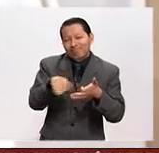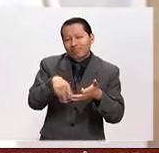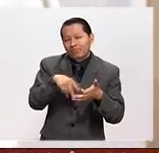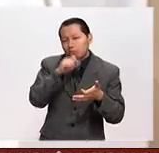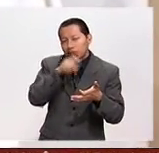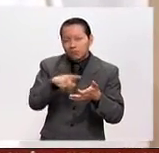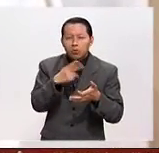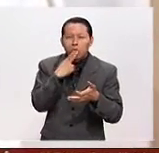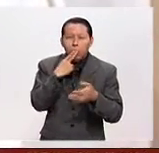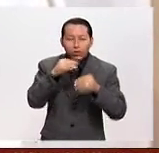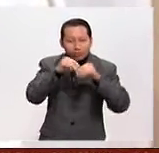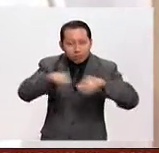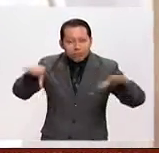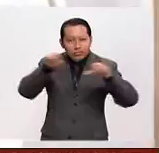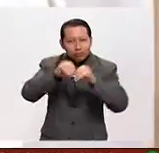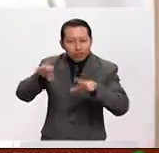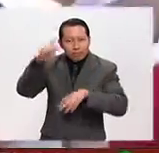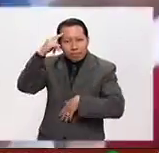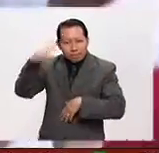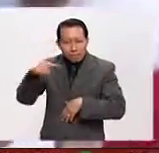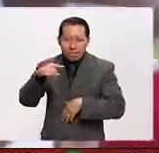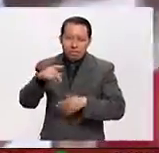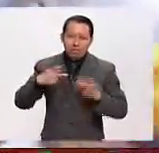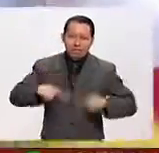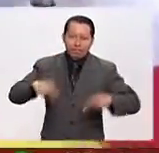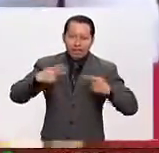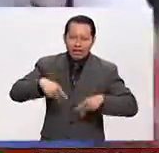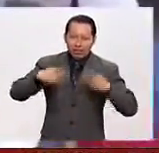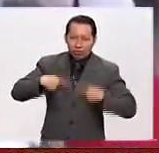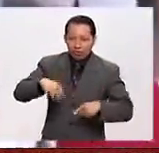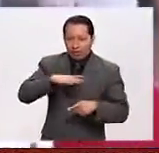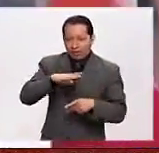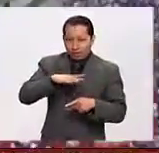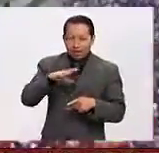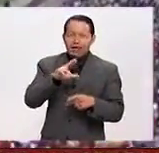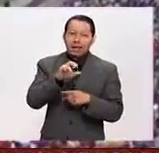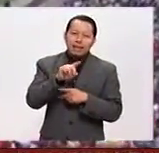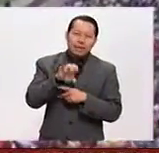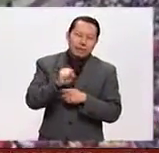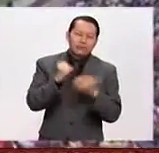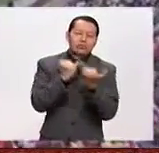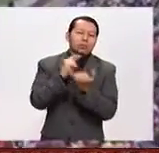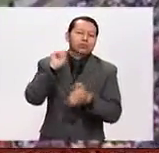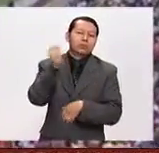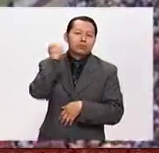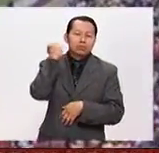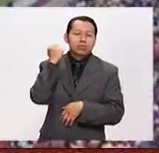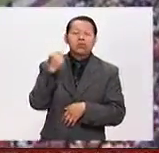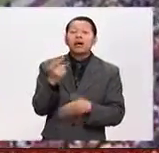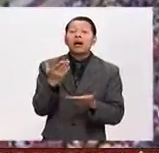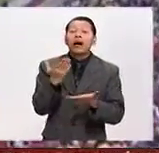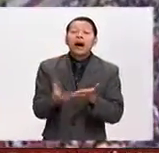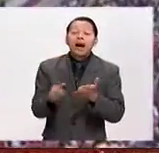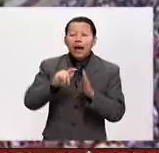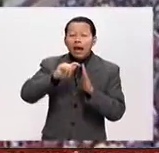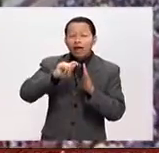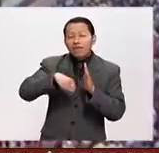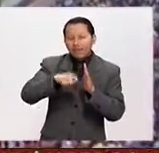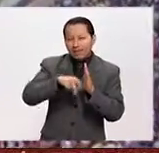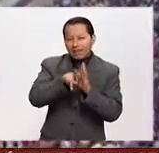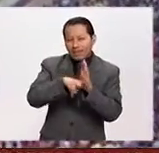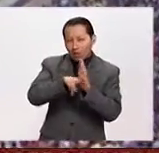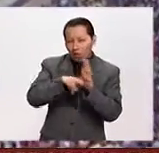para acercarse al sector de la población del mundo que utiliza las redes y la tecnología. Ahora a través de un video de 40 segundos